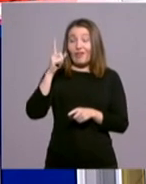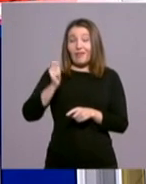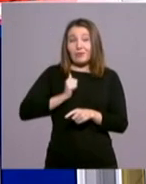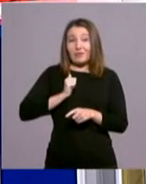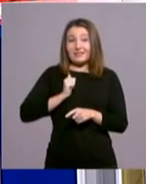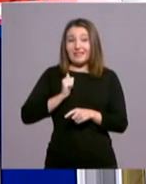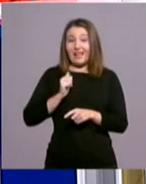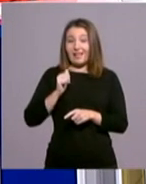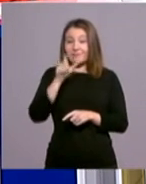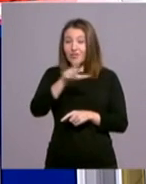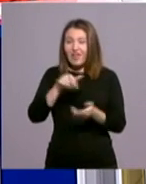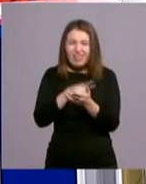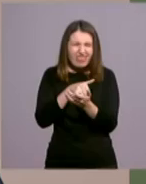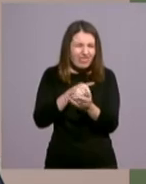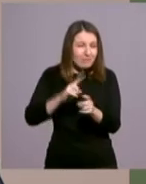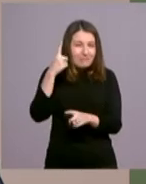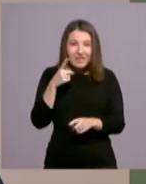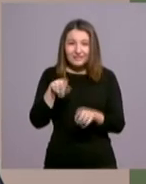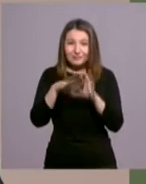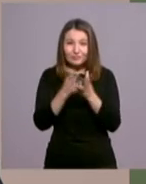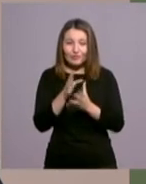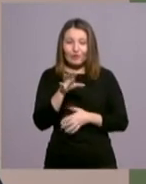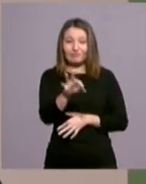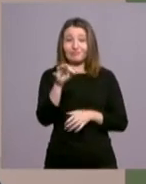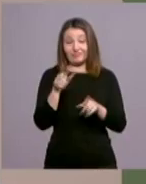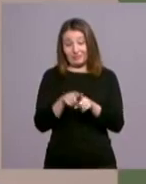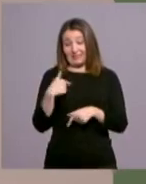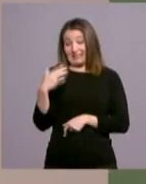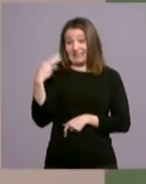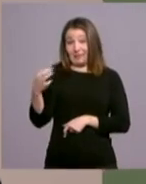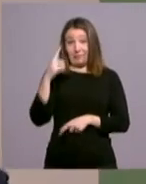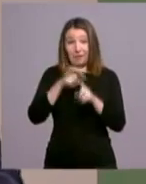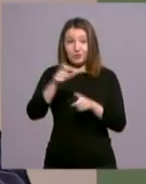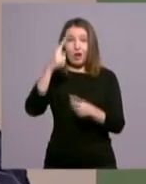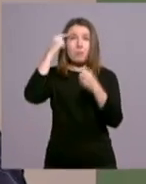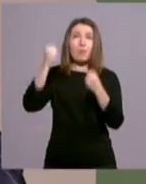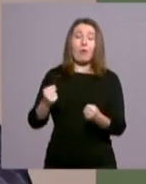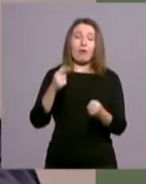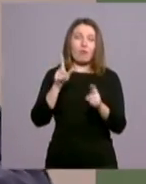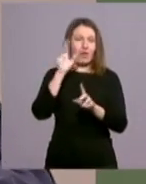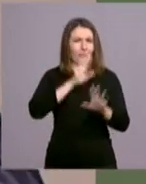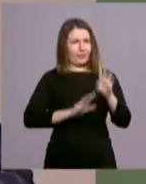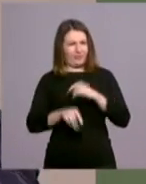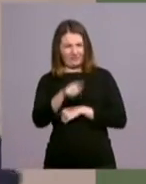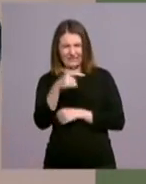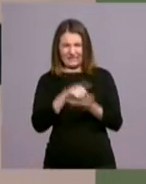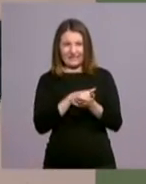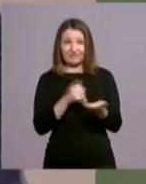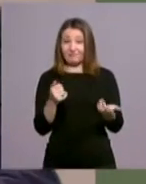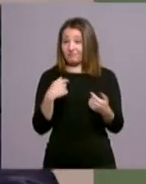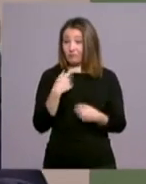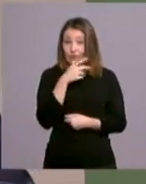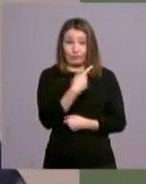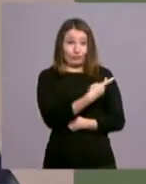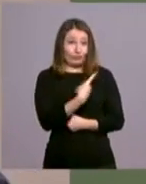elige a lo más débil del mundo para confundir a lo mejor a los sabios. Y nosotros no tenemos ninguna cualidad particular. Bueno, Víctor, mucha,